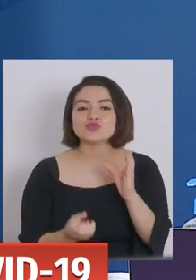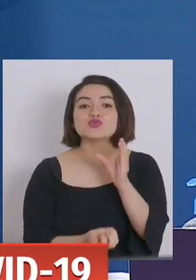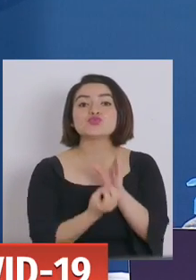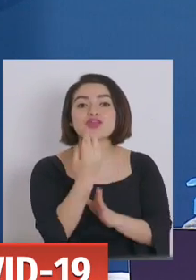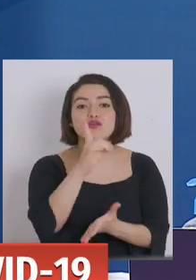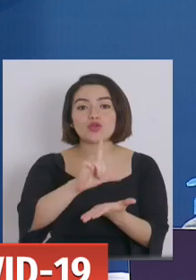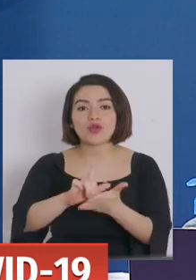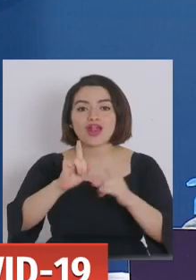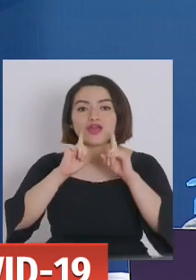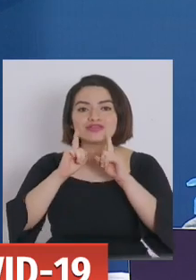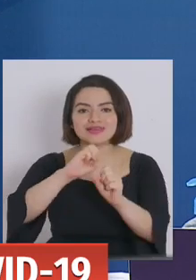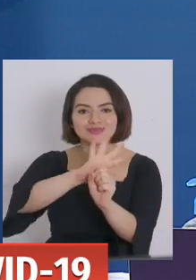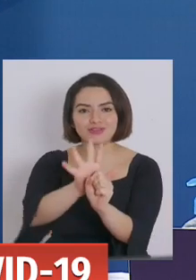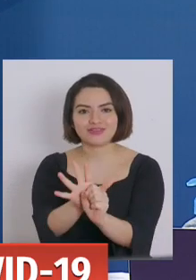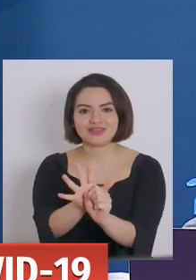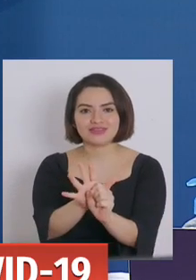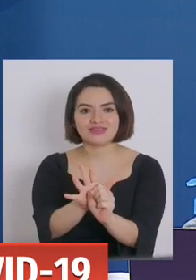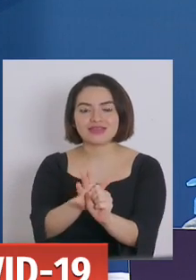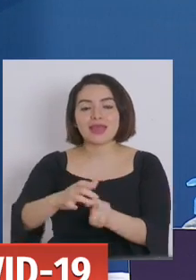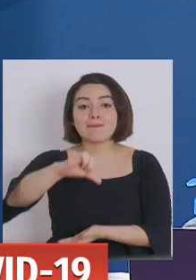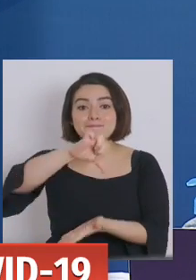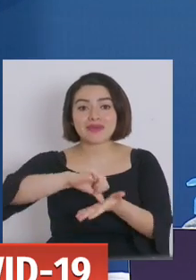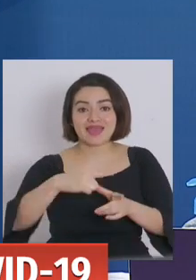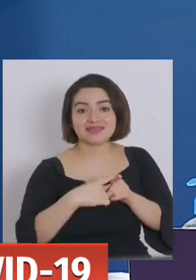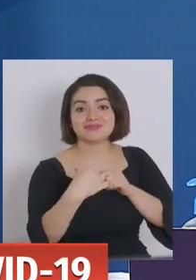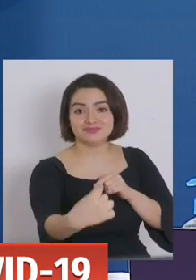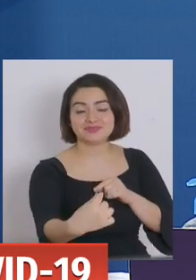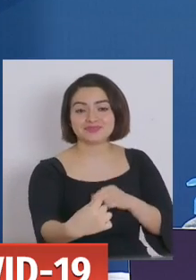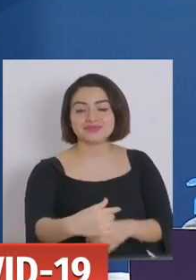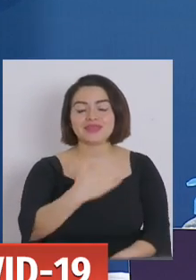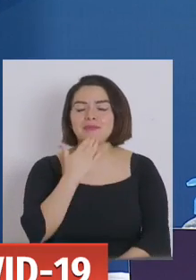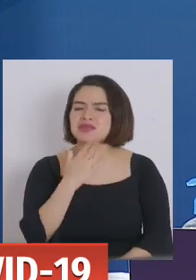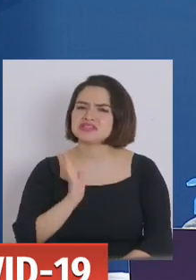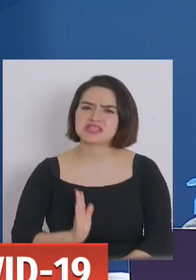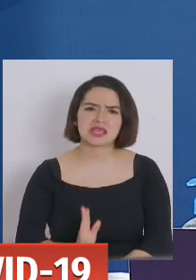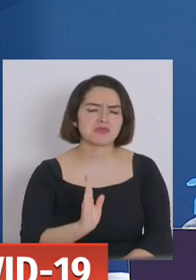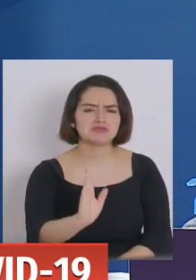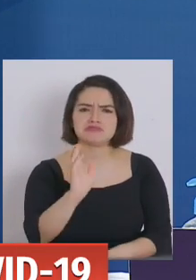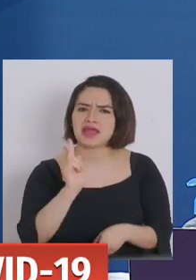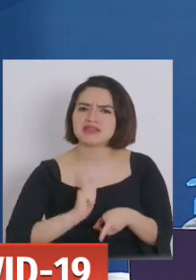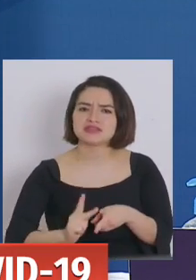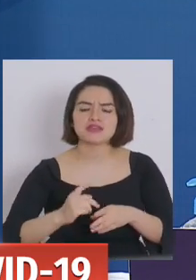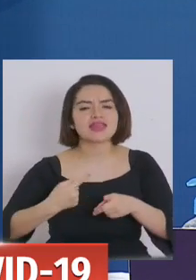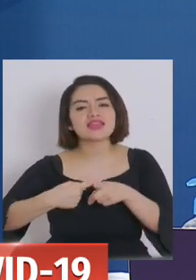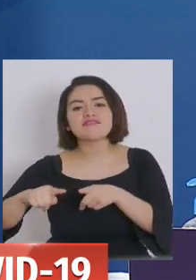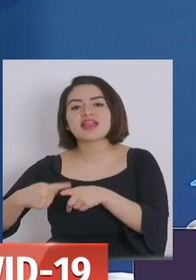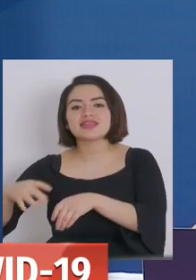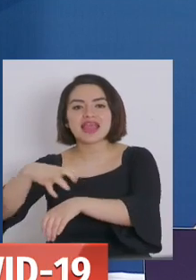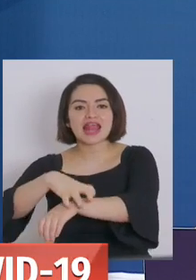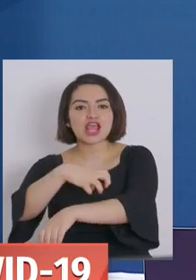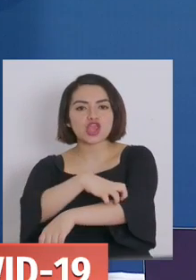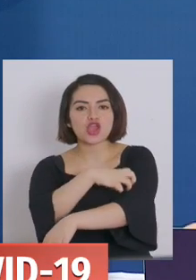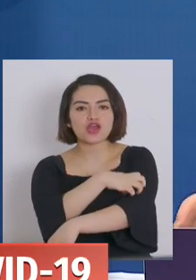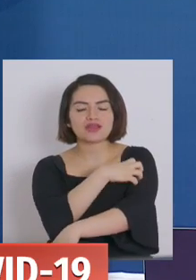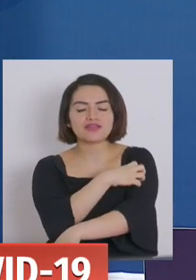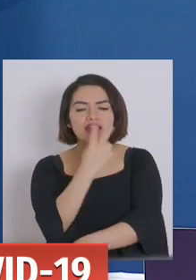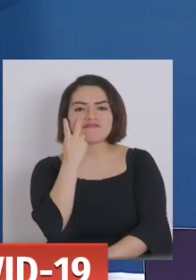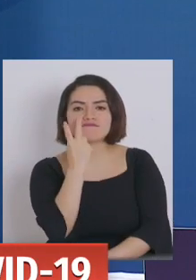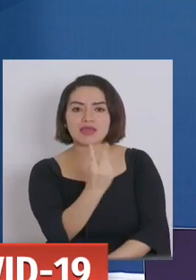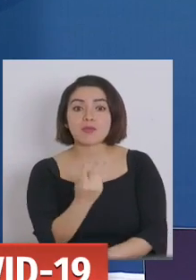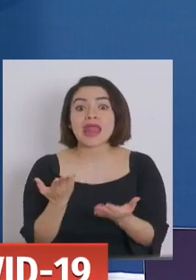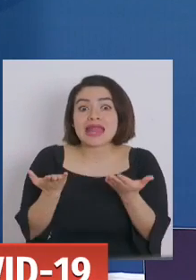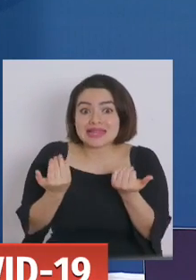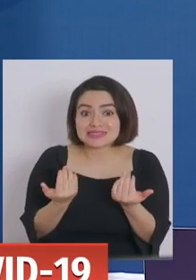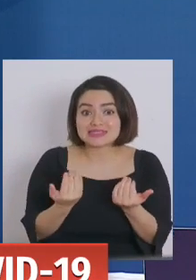residencias sanitarias a lo largo de nuestro país y vamos a seguir haciéndolo en todas aquellas regiones donde vemos que estamos